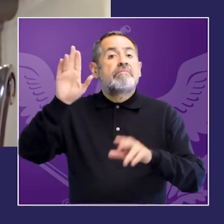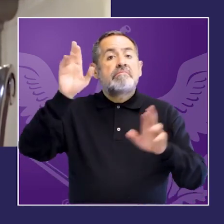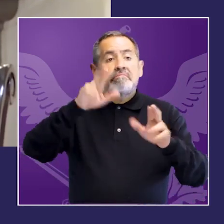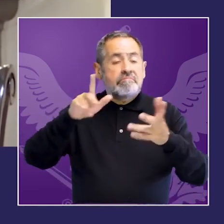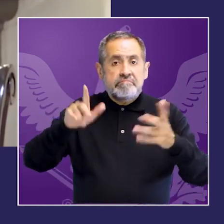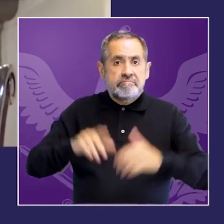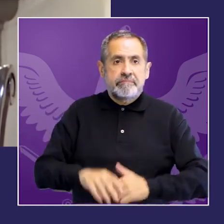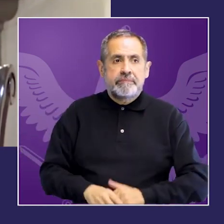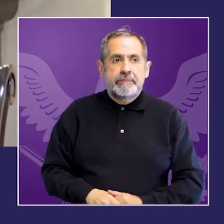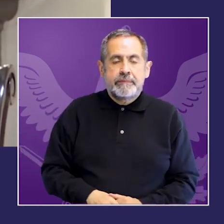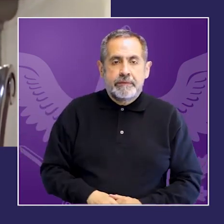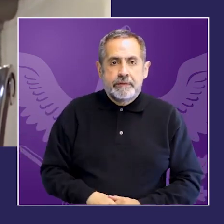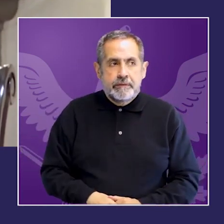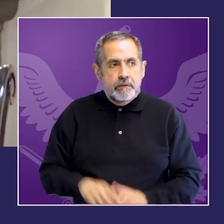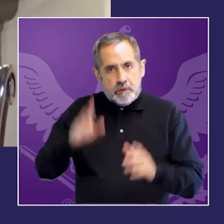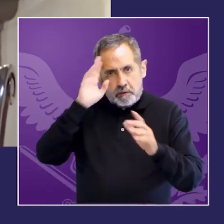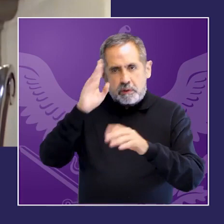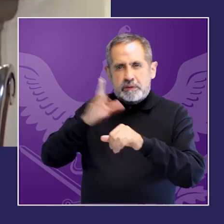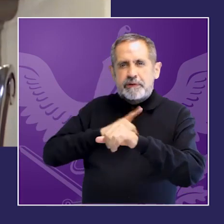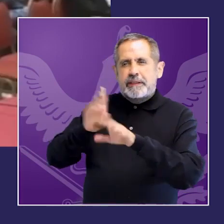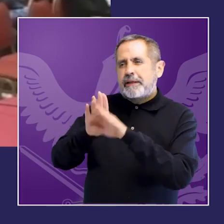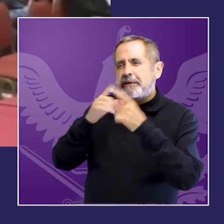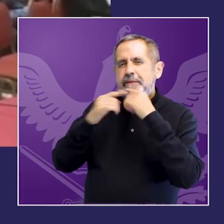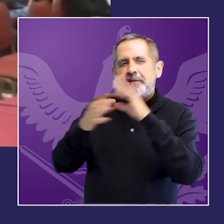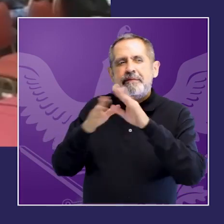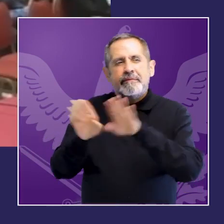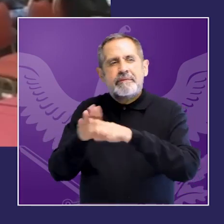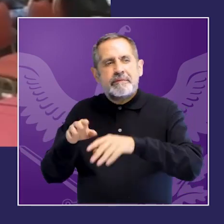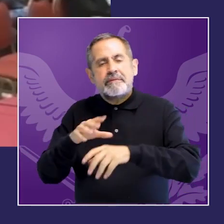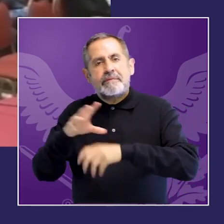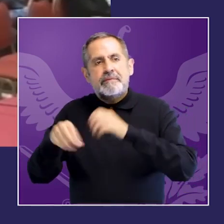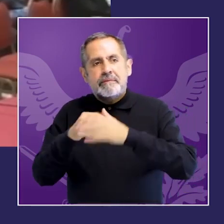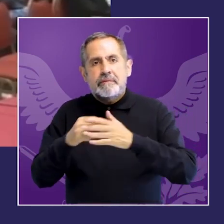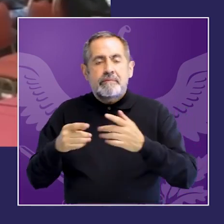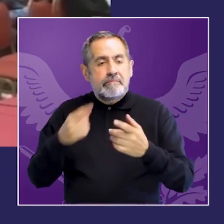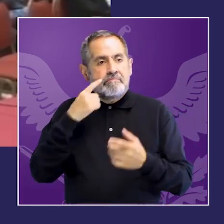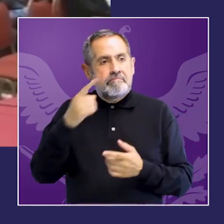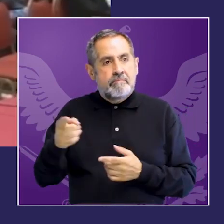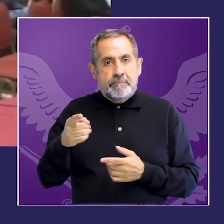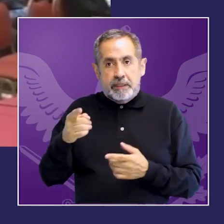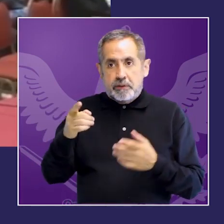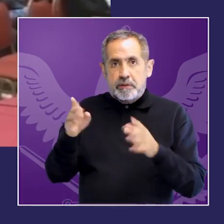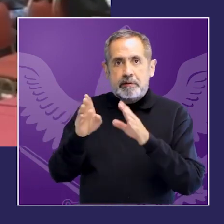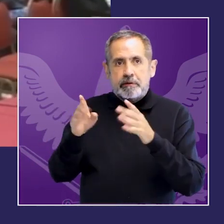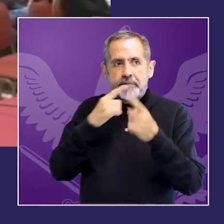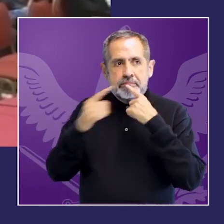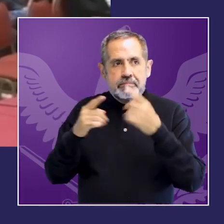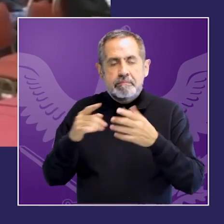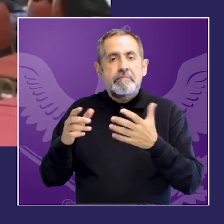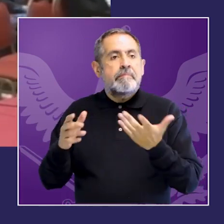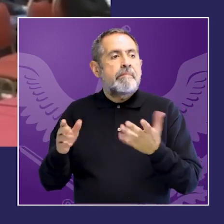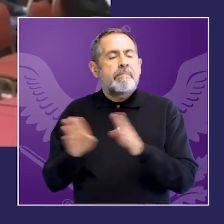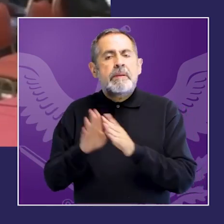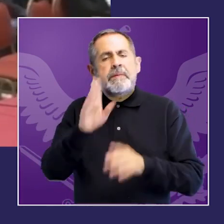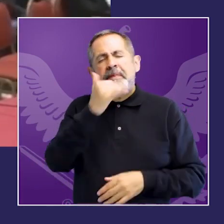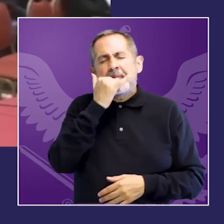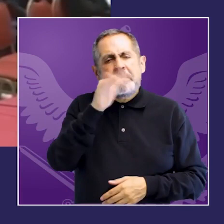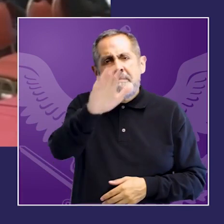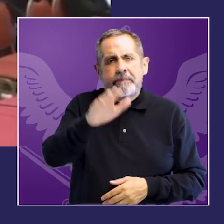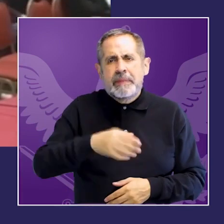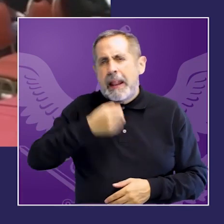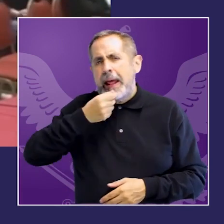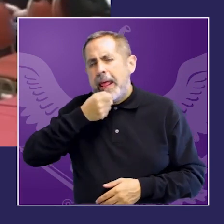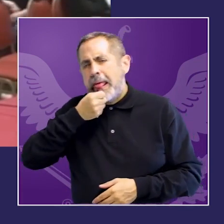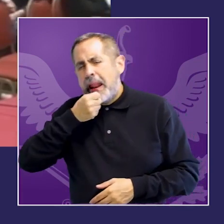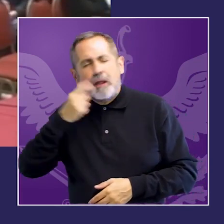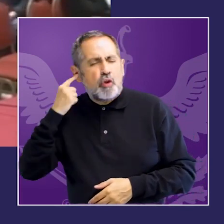alguien más así dale hola buenos días bueno yo quería hacer una pregunta un poco por ahí polémica